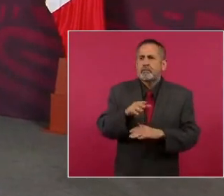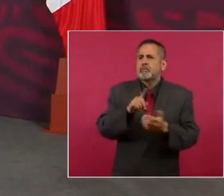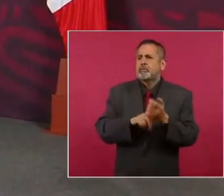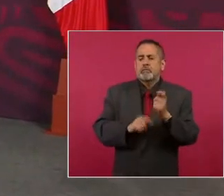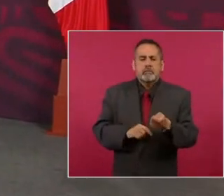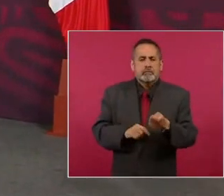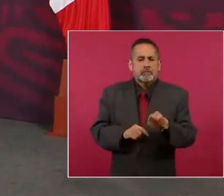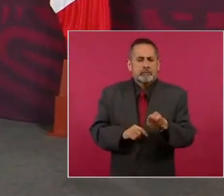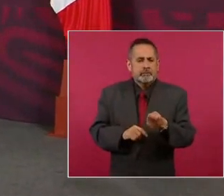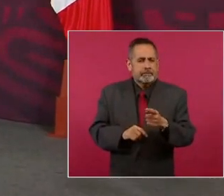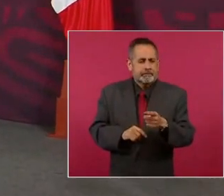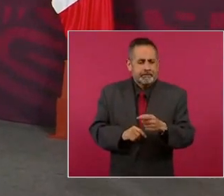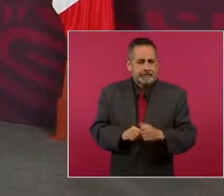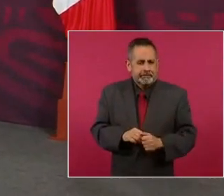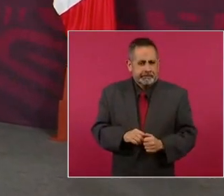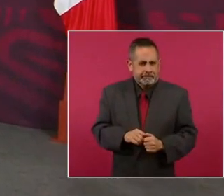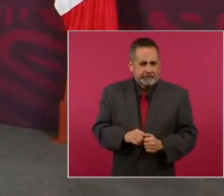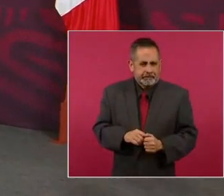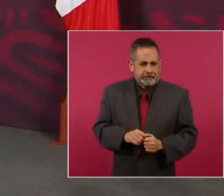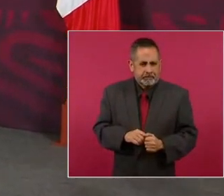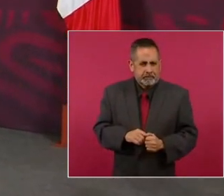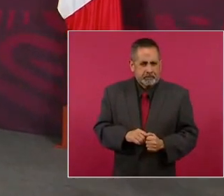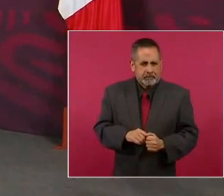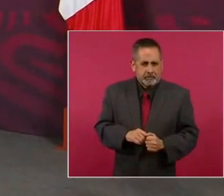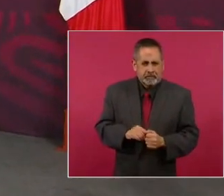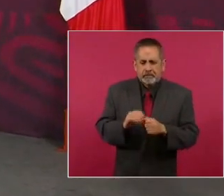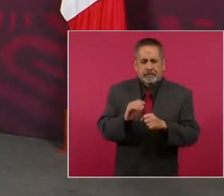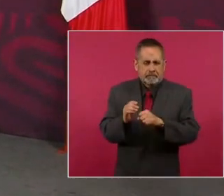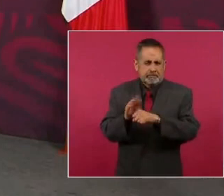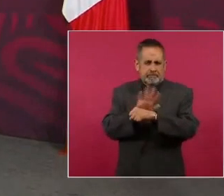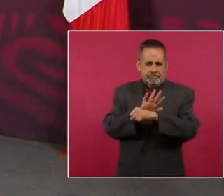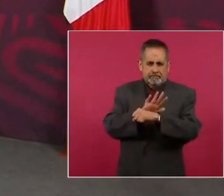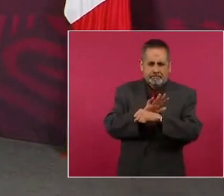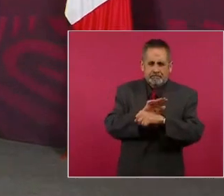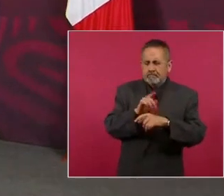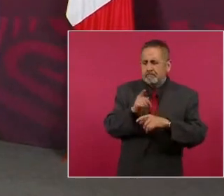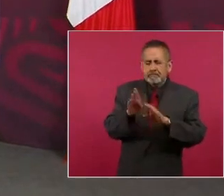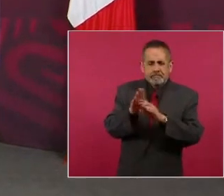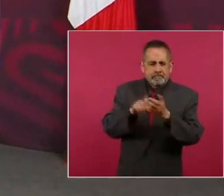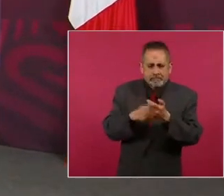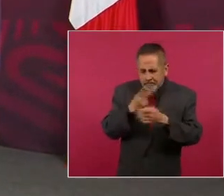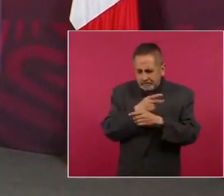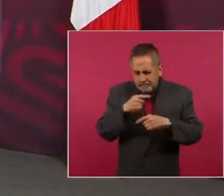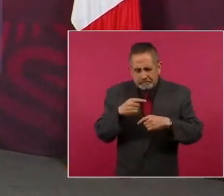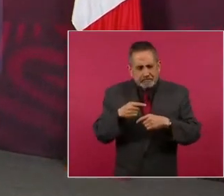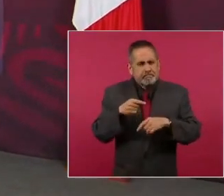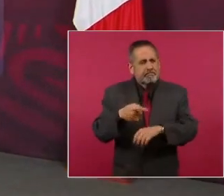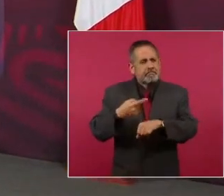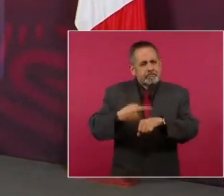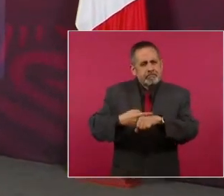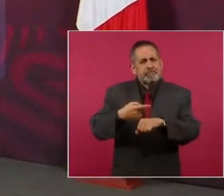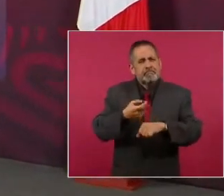con la pandemia con las enfermedades de